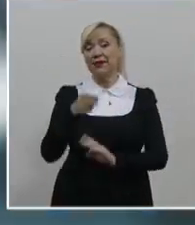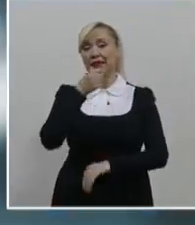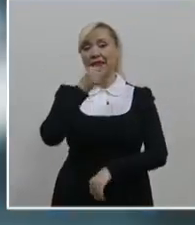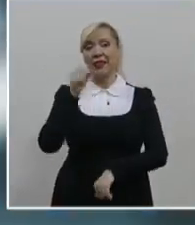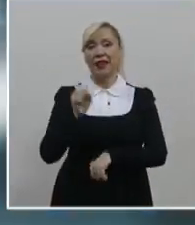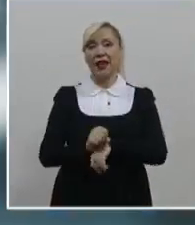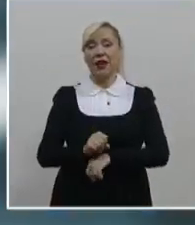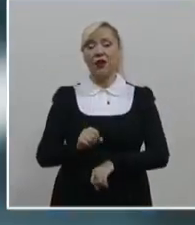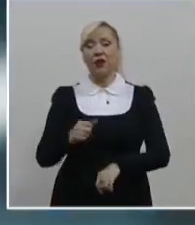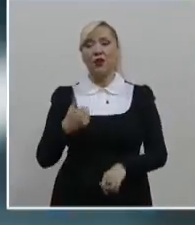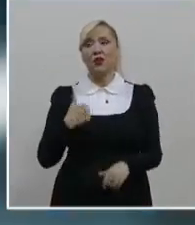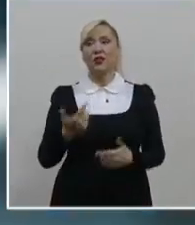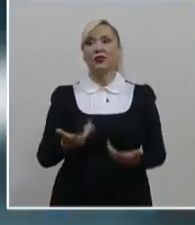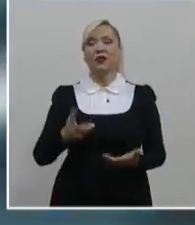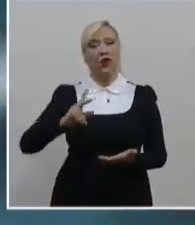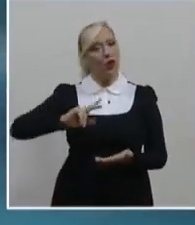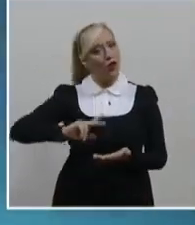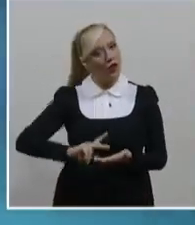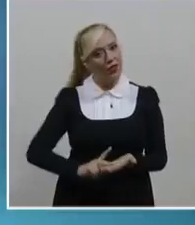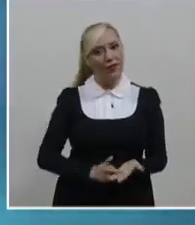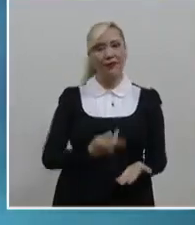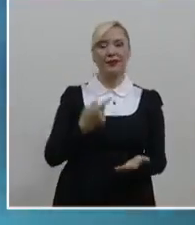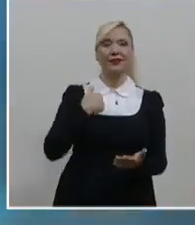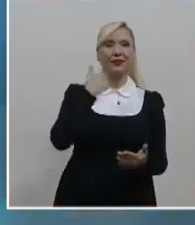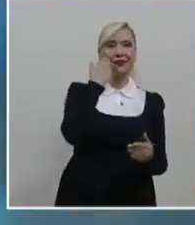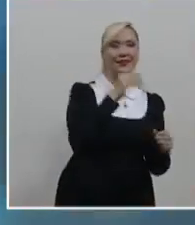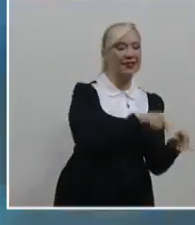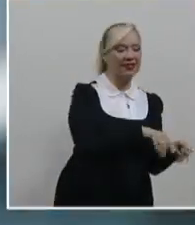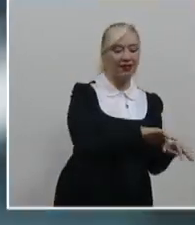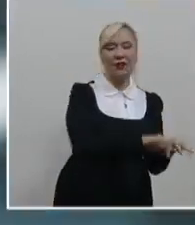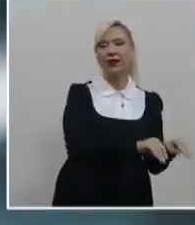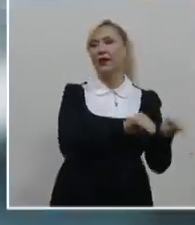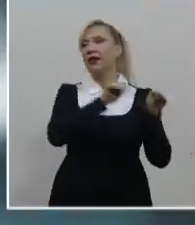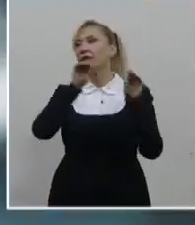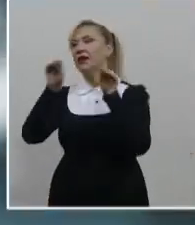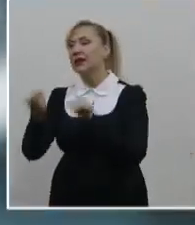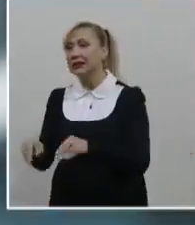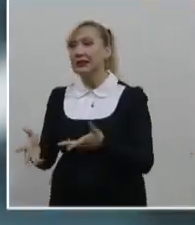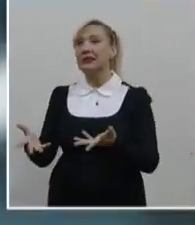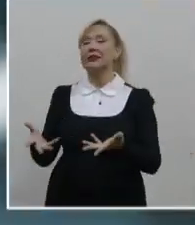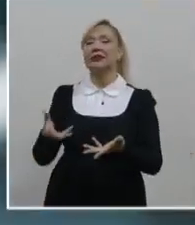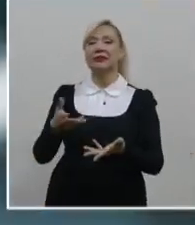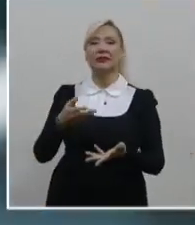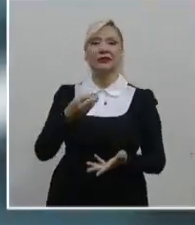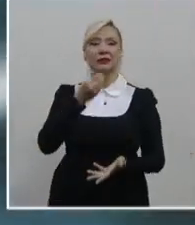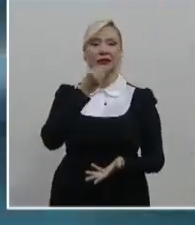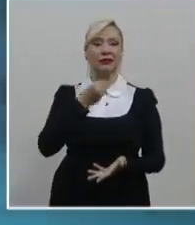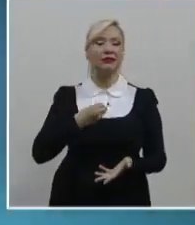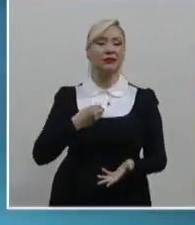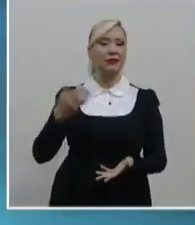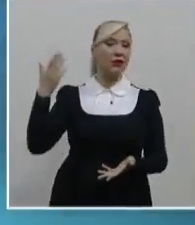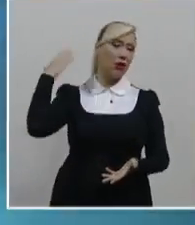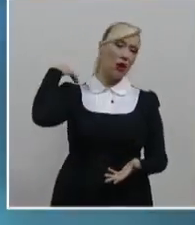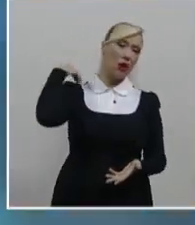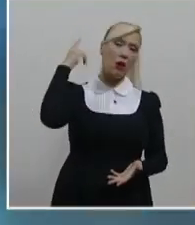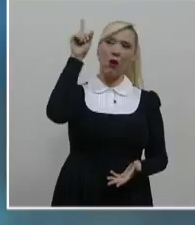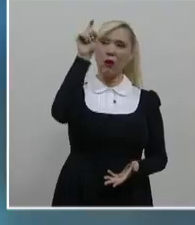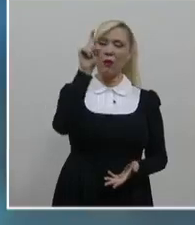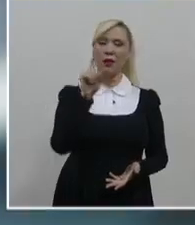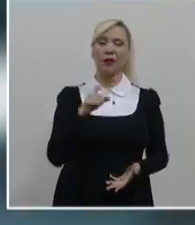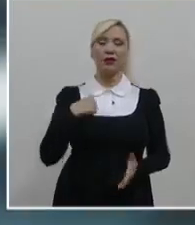reincorporarme de un circuito a otro, tuve que operarme de la columna para poder